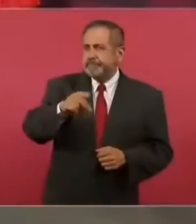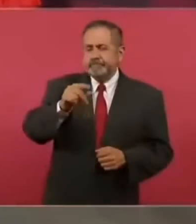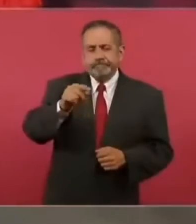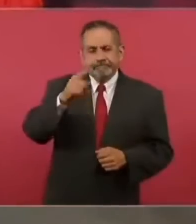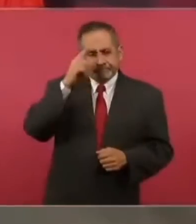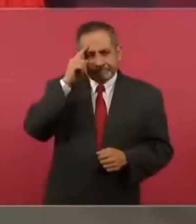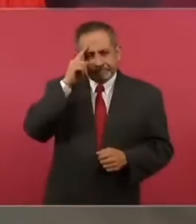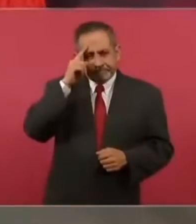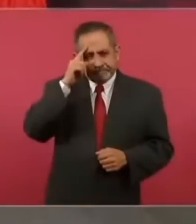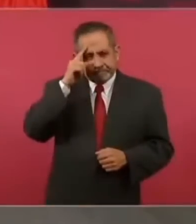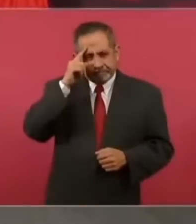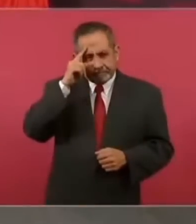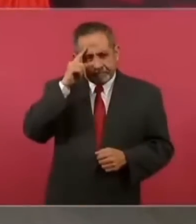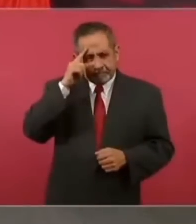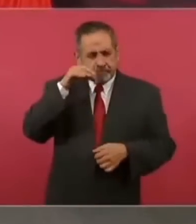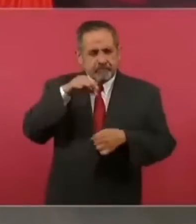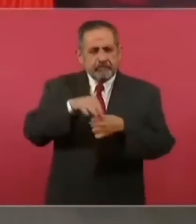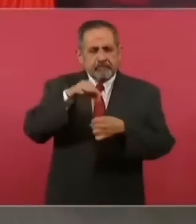del 12